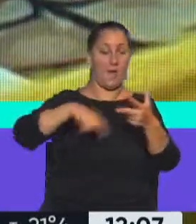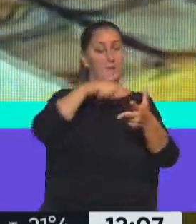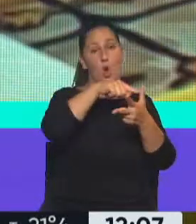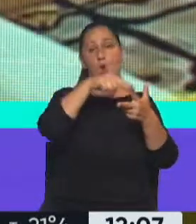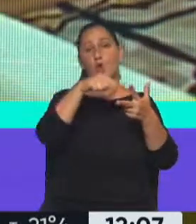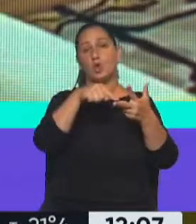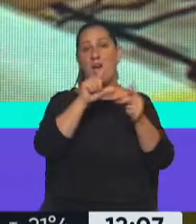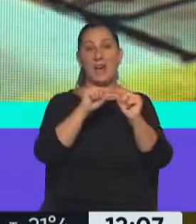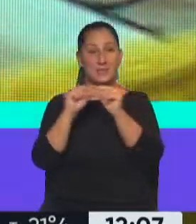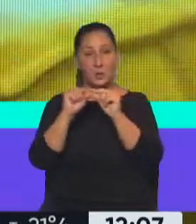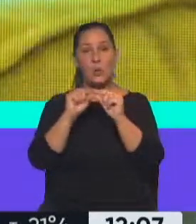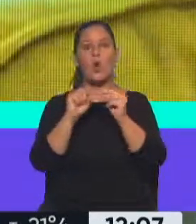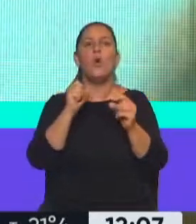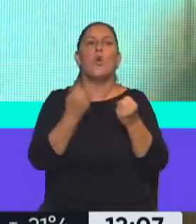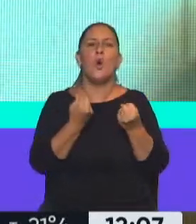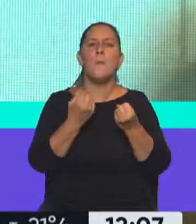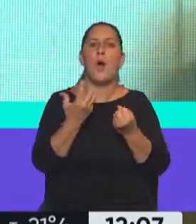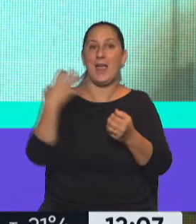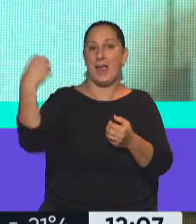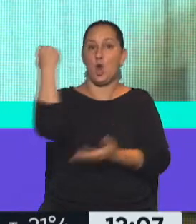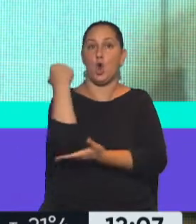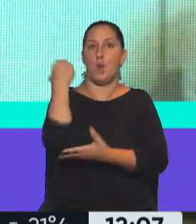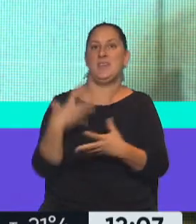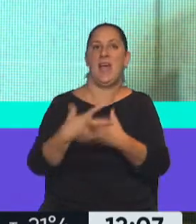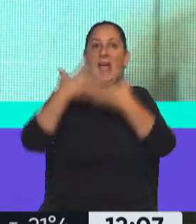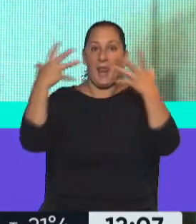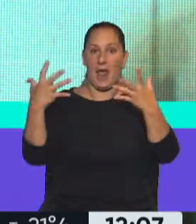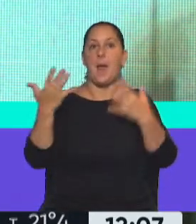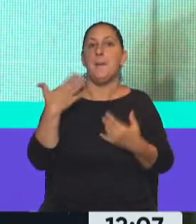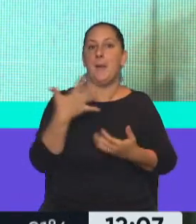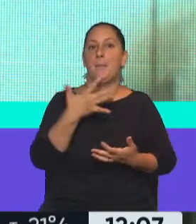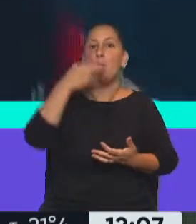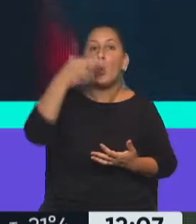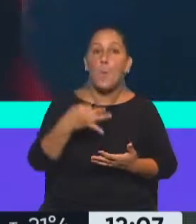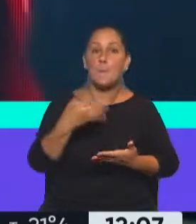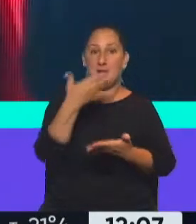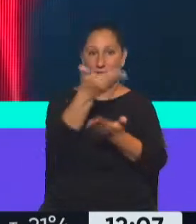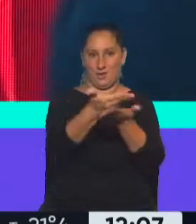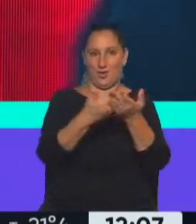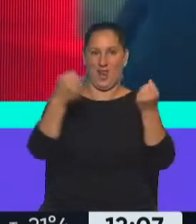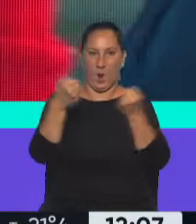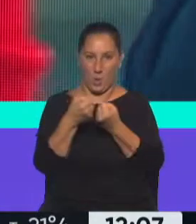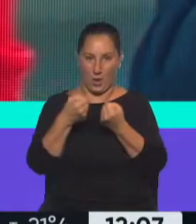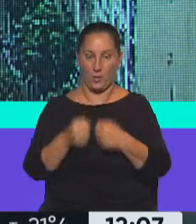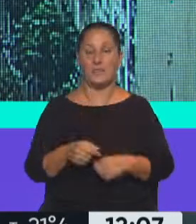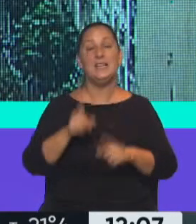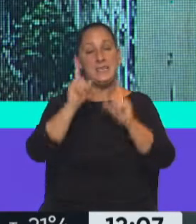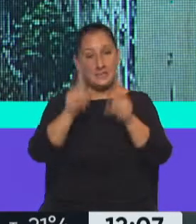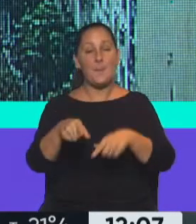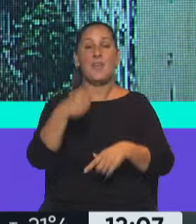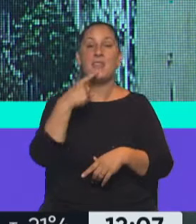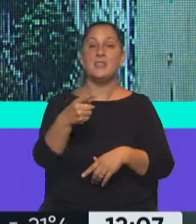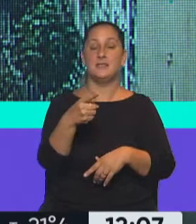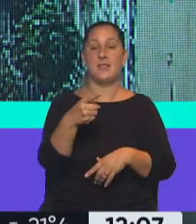Todo lo que tiene que ver con la política macroeconómica para cumplir precisamente con ese acuerdo. Sí, y que básicamente que el acuerdo, que lo que